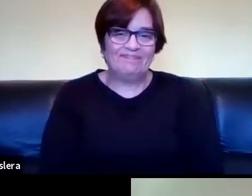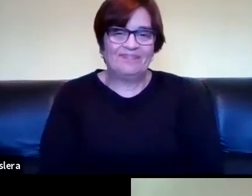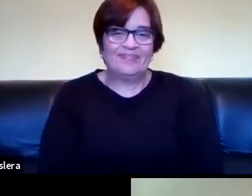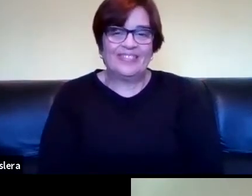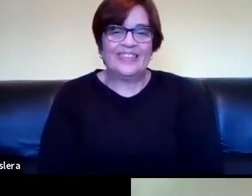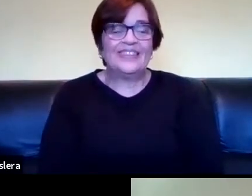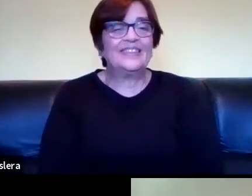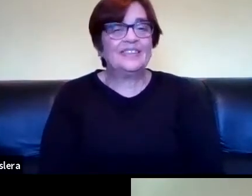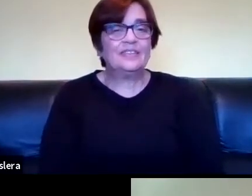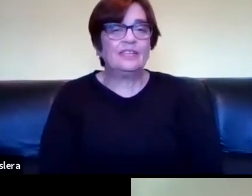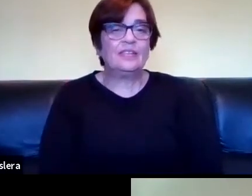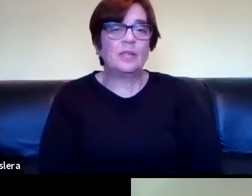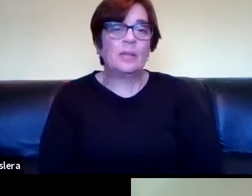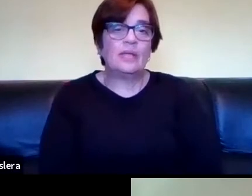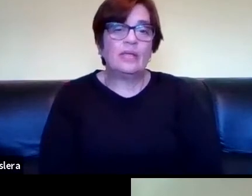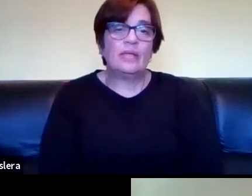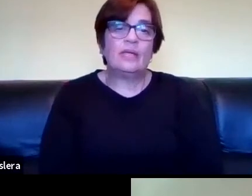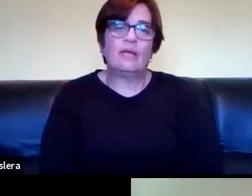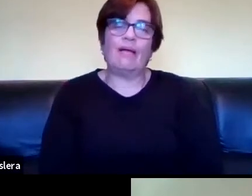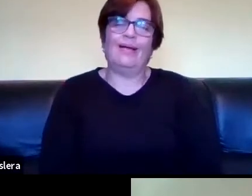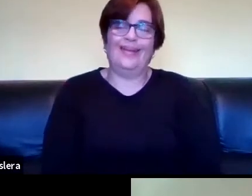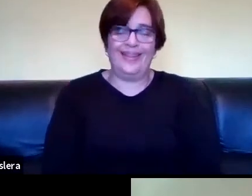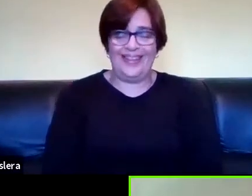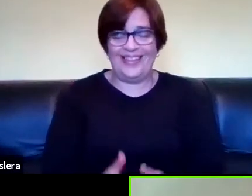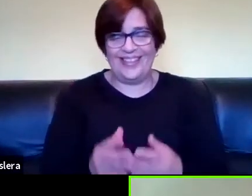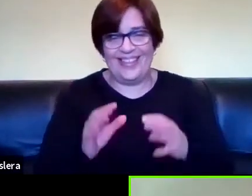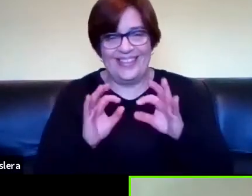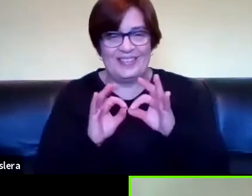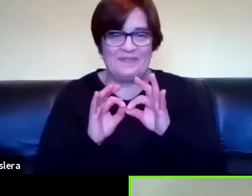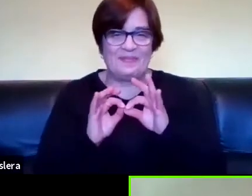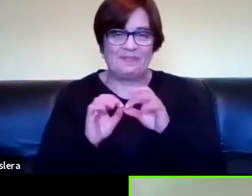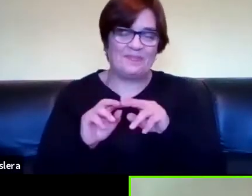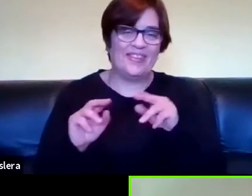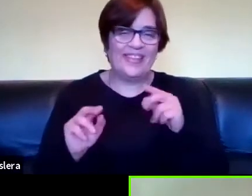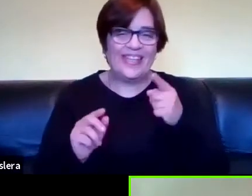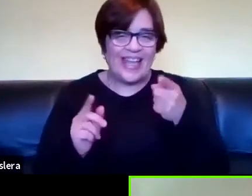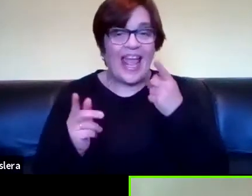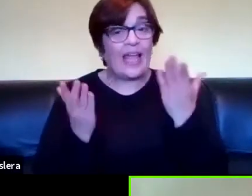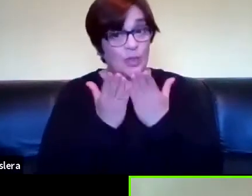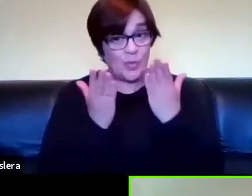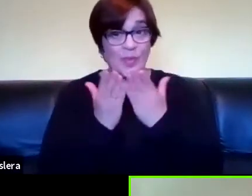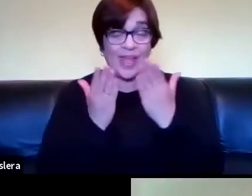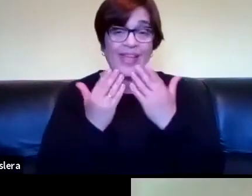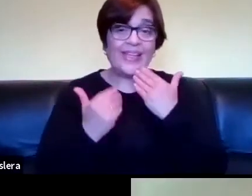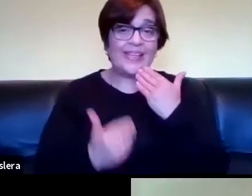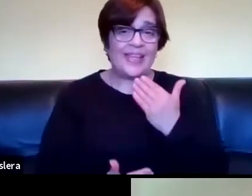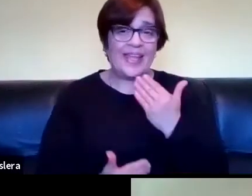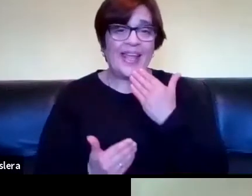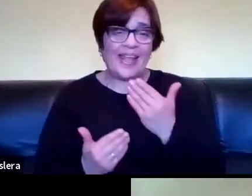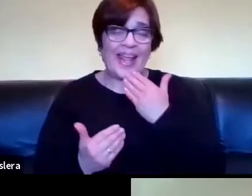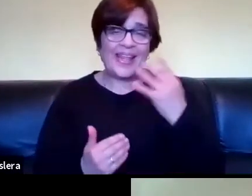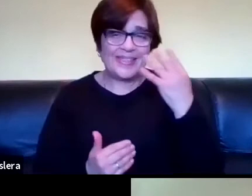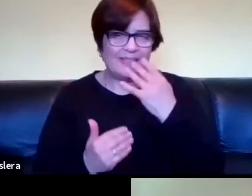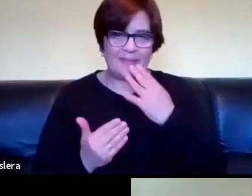es la es la intérprete estrella los estudiantes también están saludando gracias Soledad muchas gracias